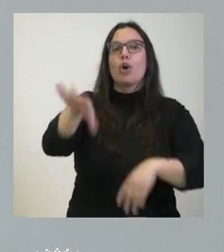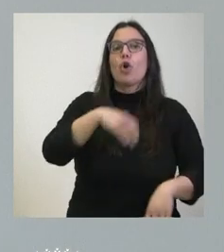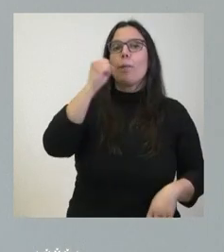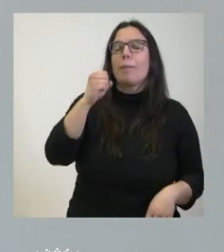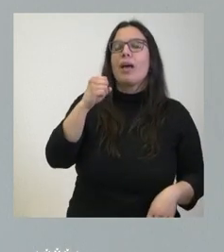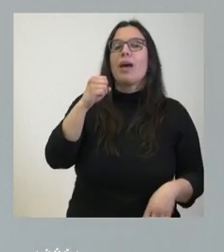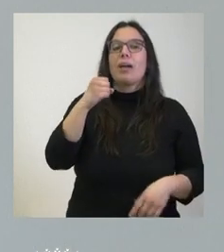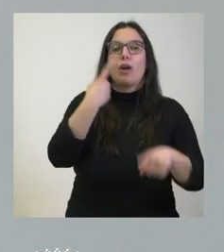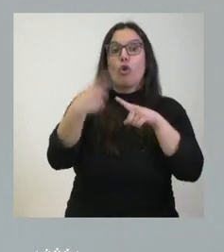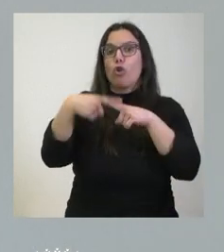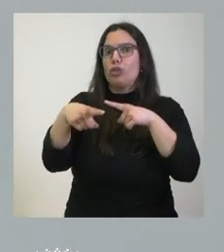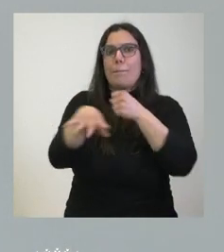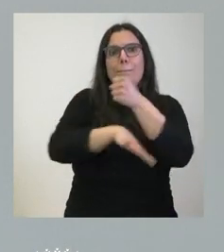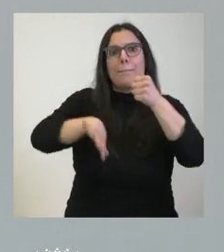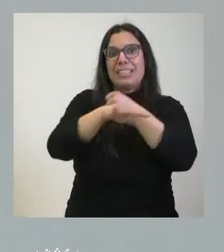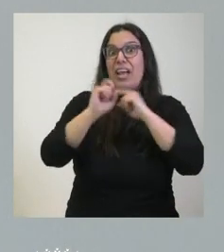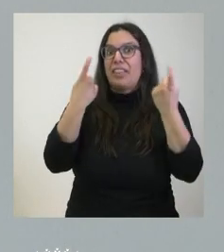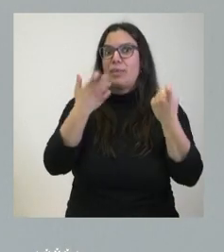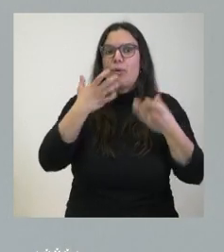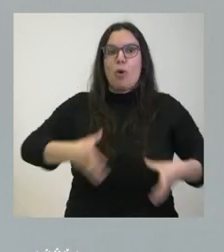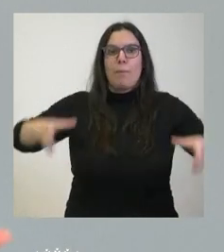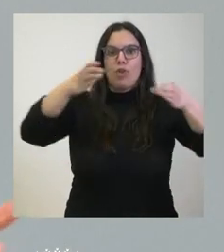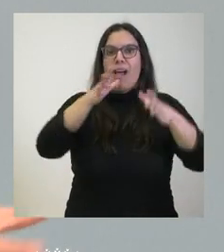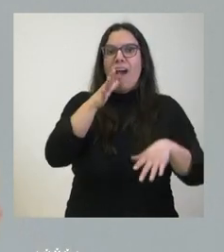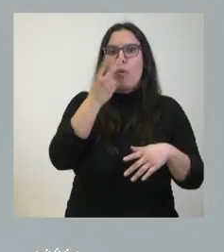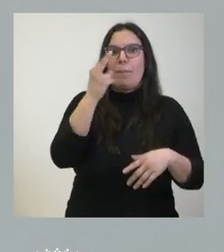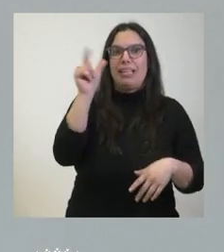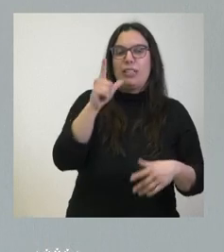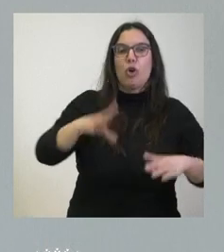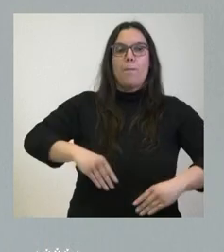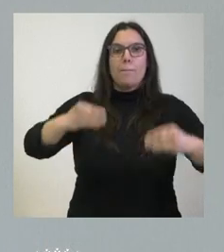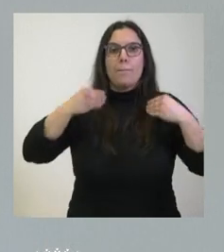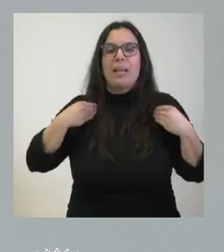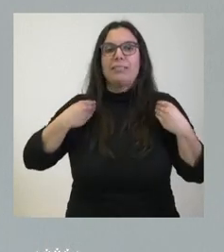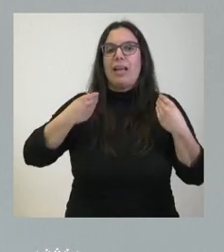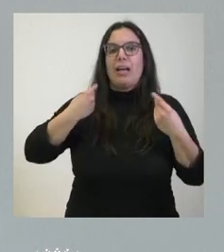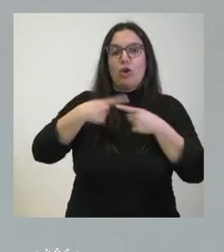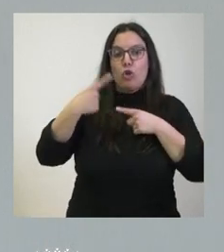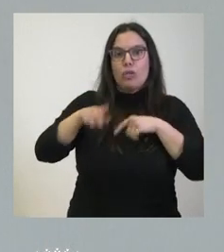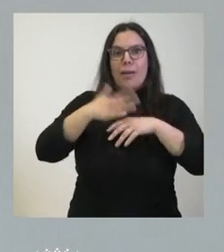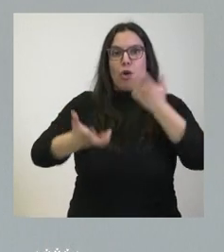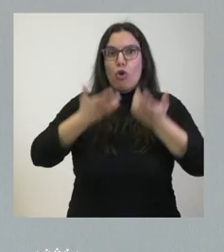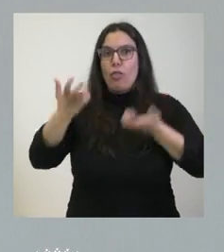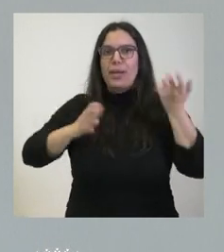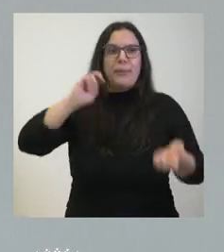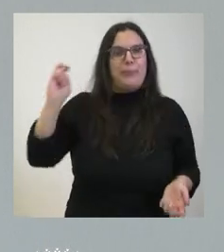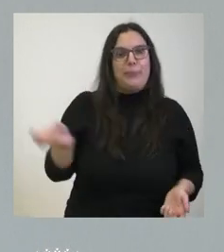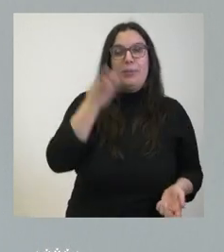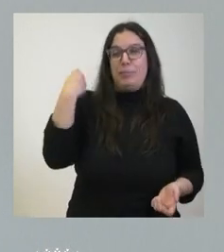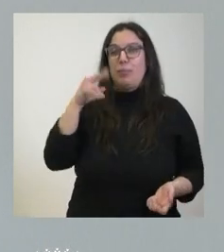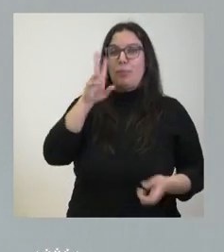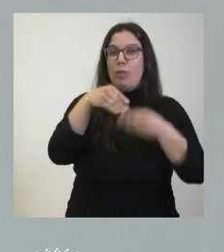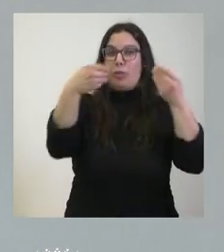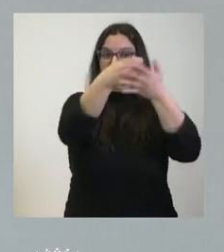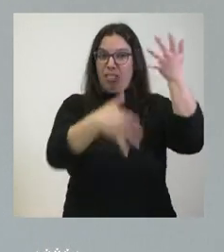artículos de primera necesidad como bidones de agua de 20 litros, mantas, lonas y sets de cocina en los términos que tienen ustedes en la documentación